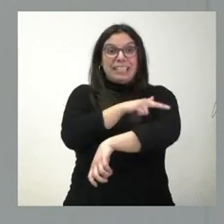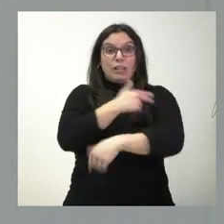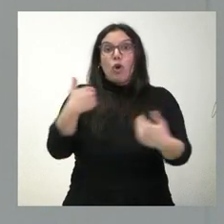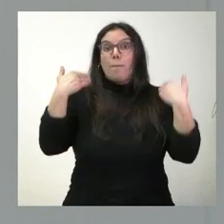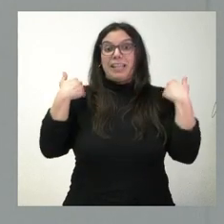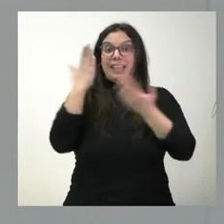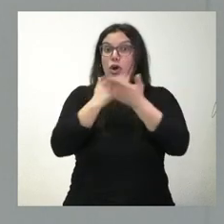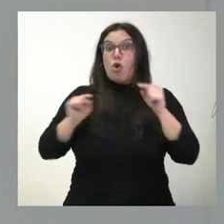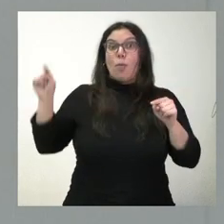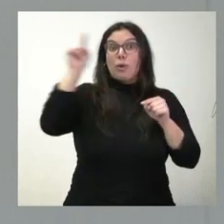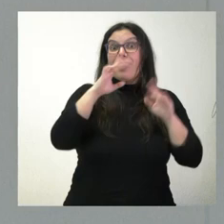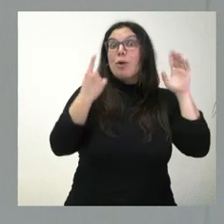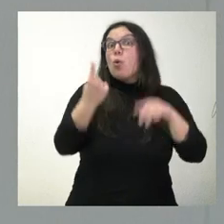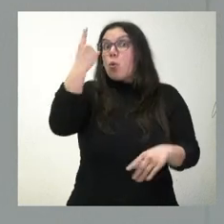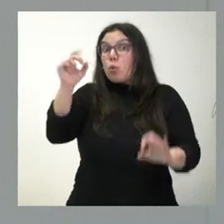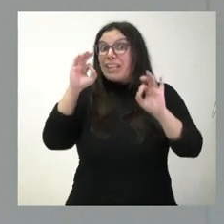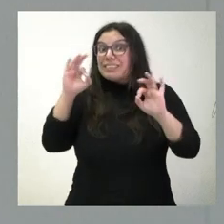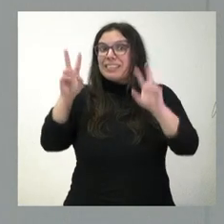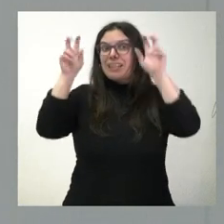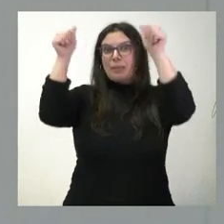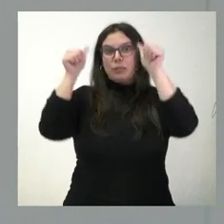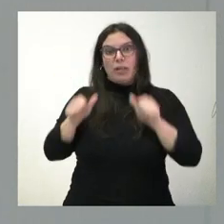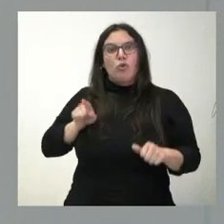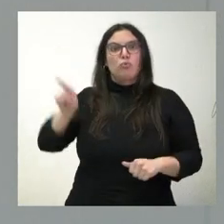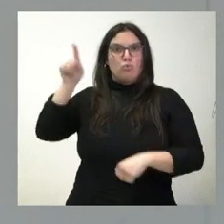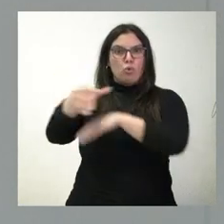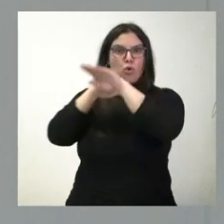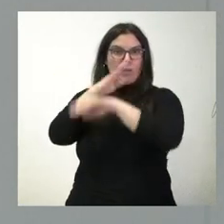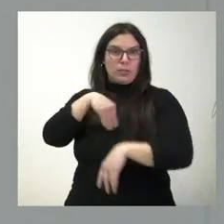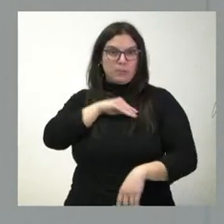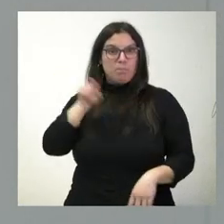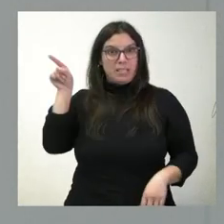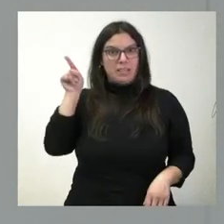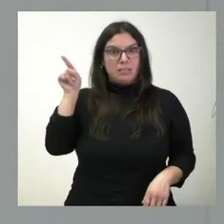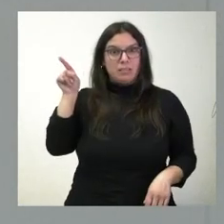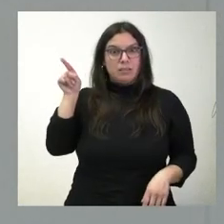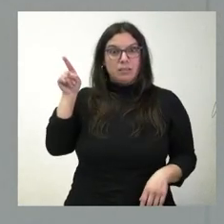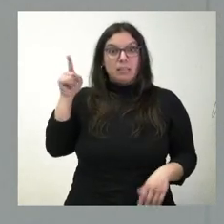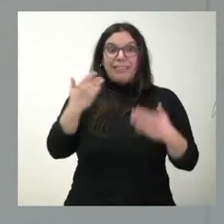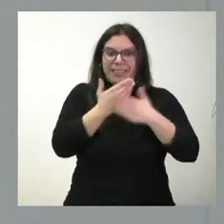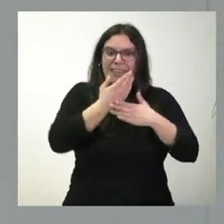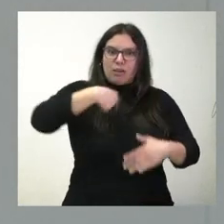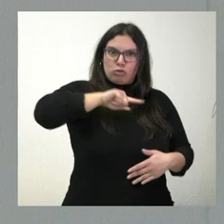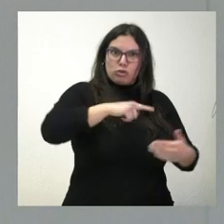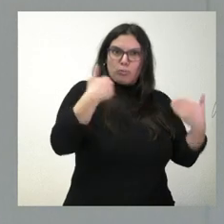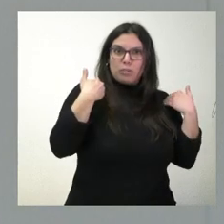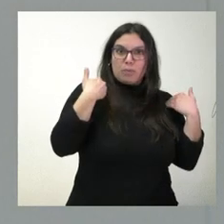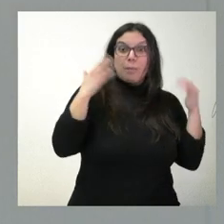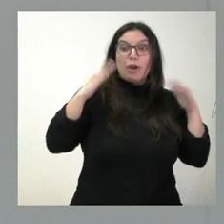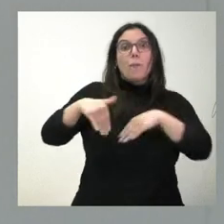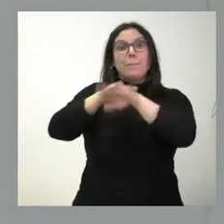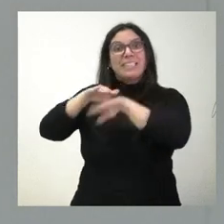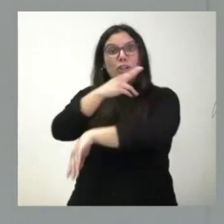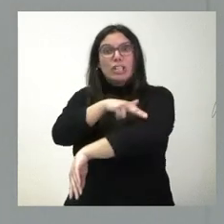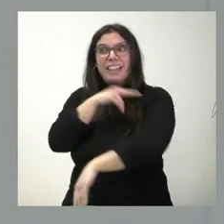De las pocas. Porque saben ustedes que la asistencia sanitaria corresponde a las comunidades autónomas y el día a día corresponde a las comunidades autónomas. Hay un Ministerio de Sanidad.